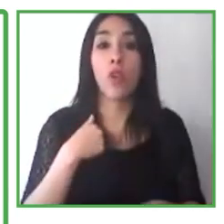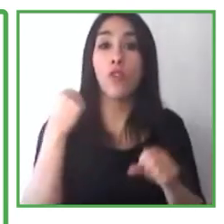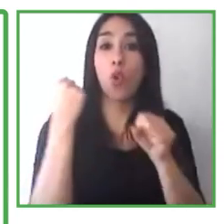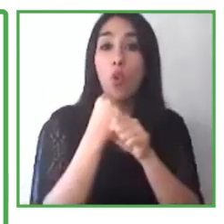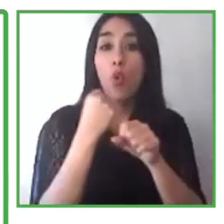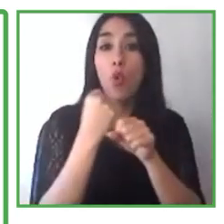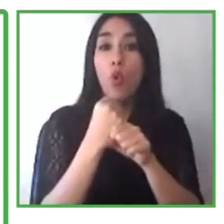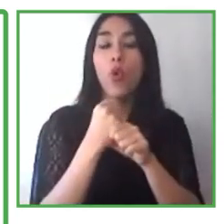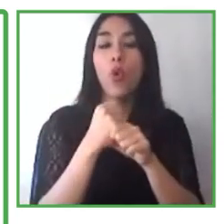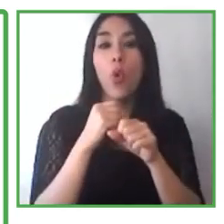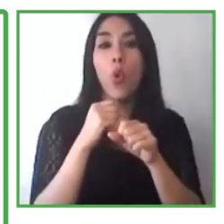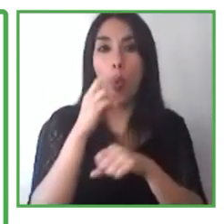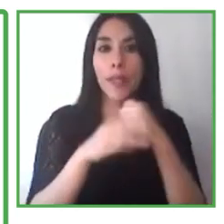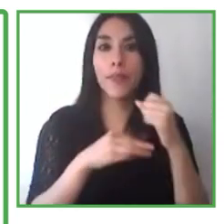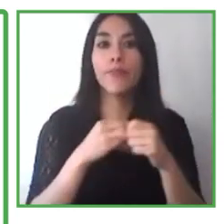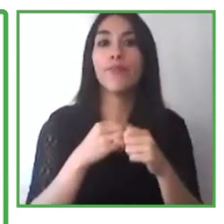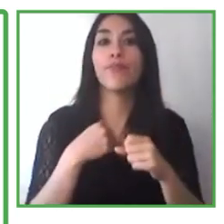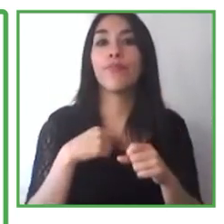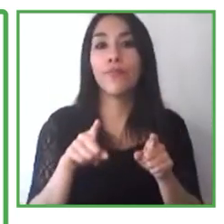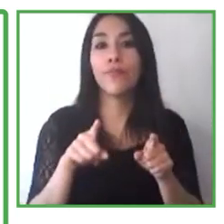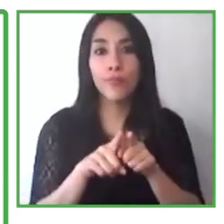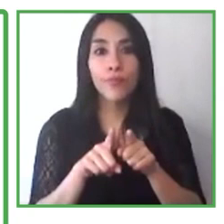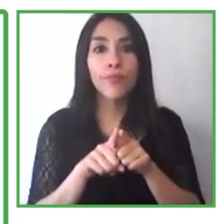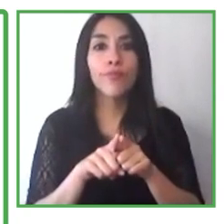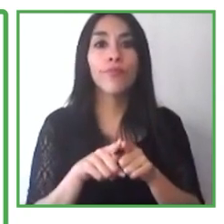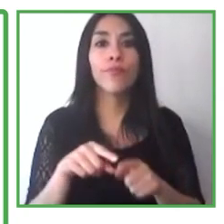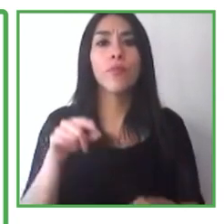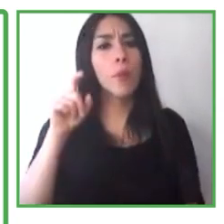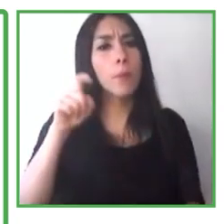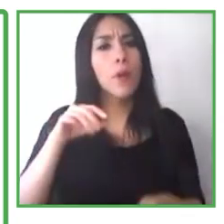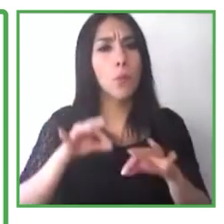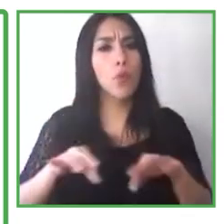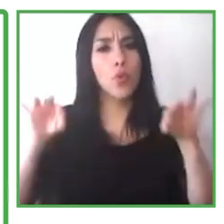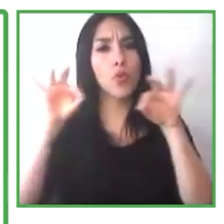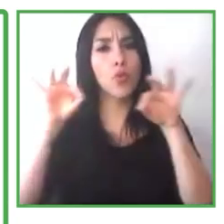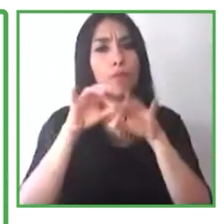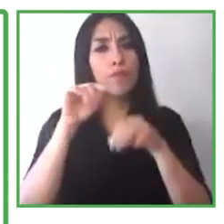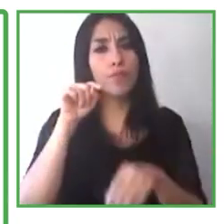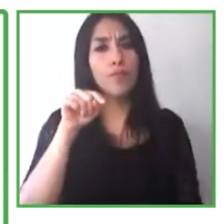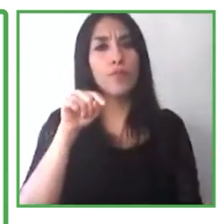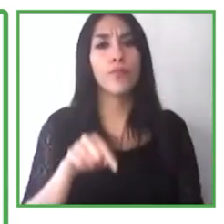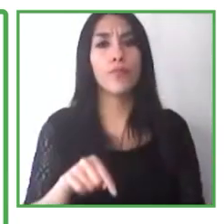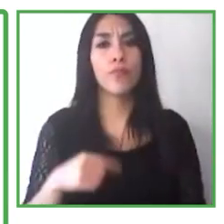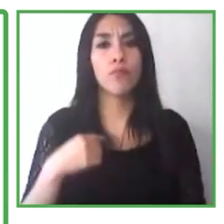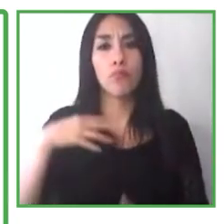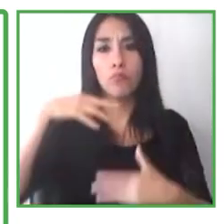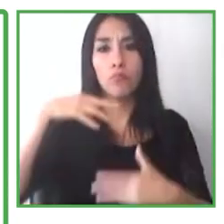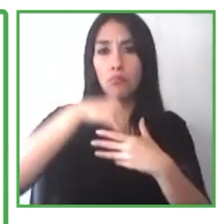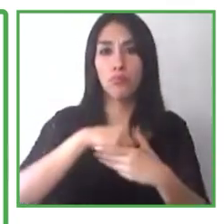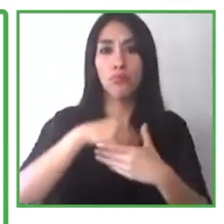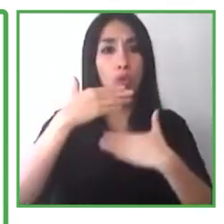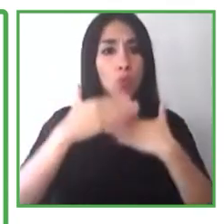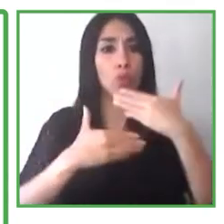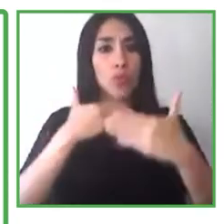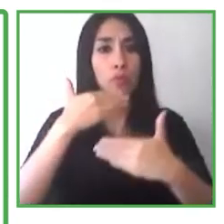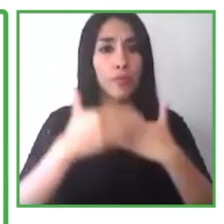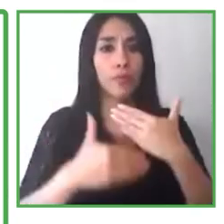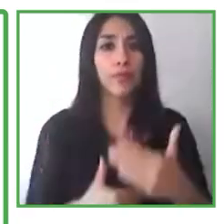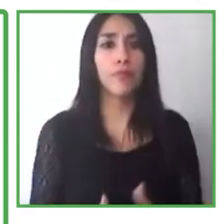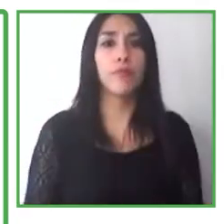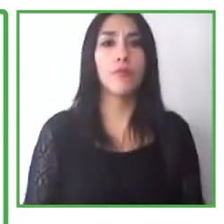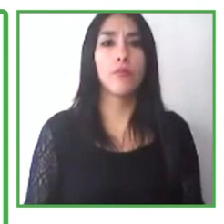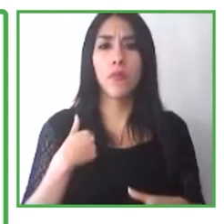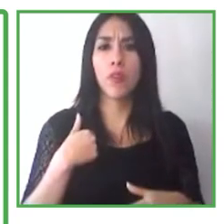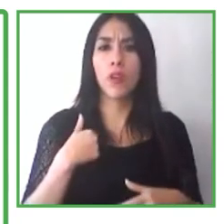implementar un proceso que se asegure que nuestro lugar de trabajo va a